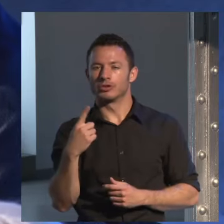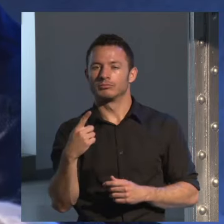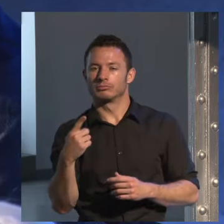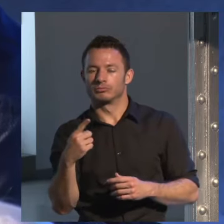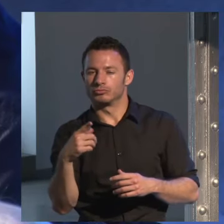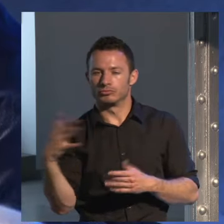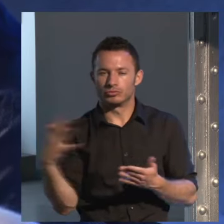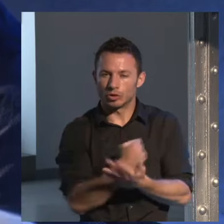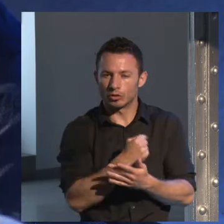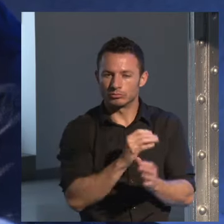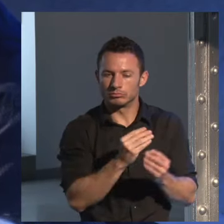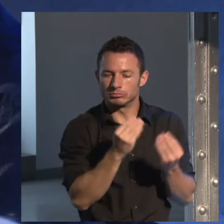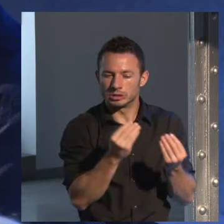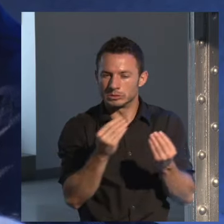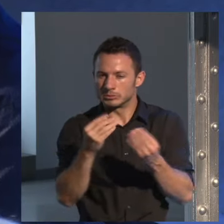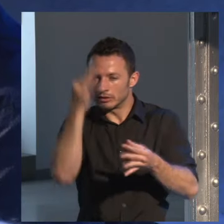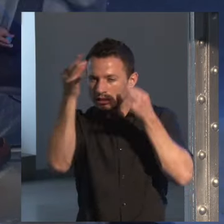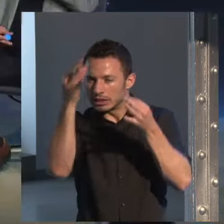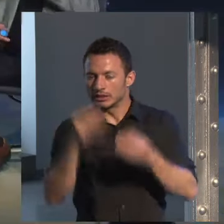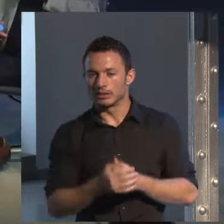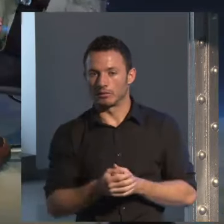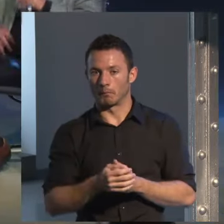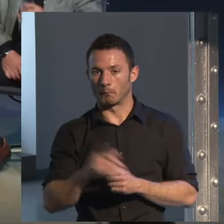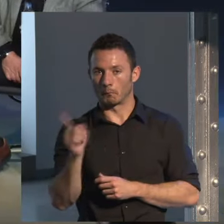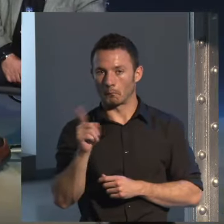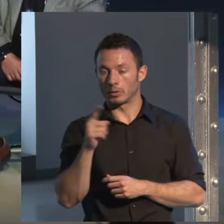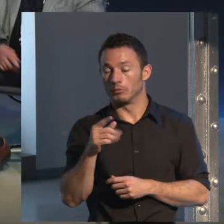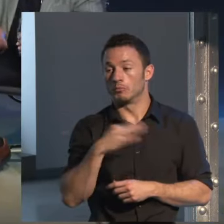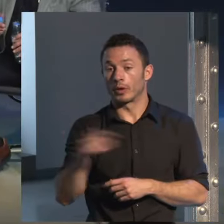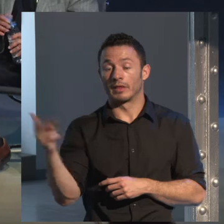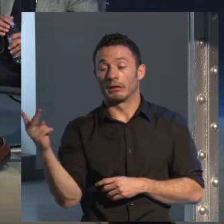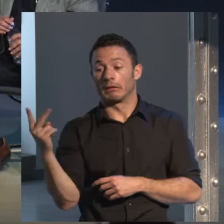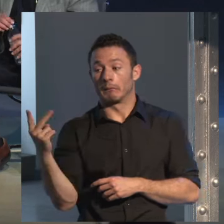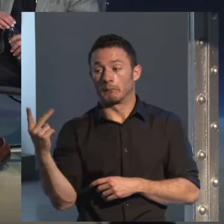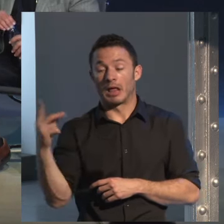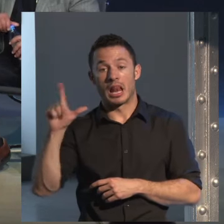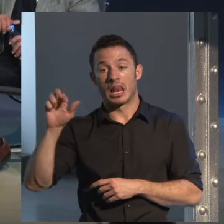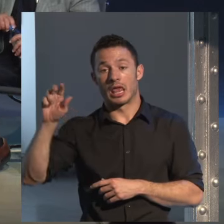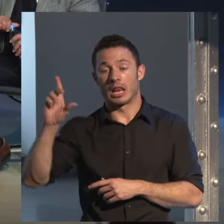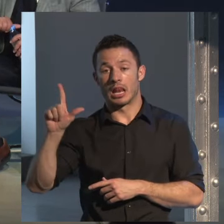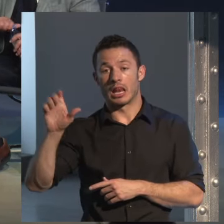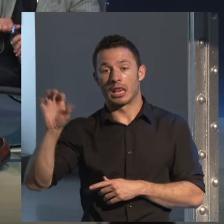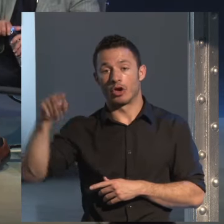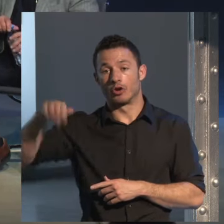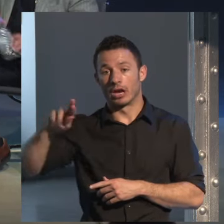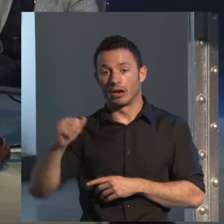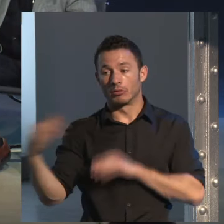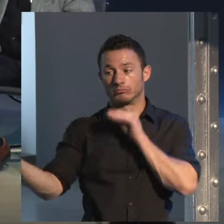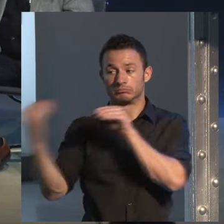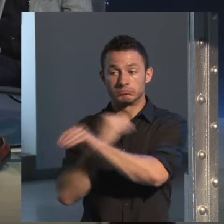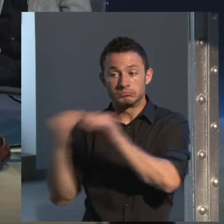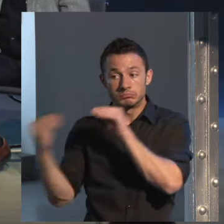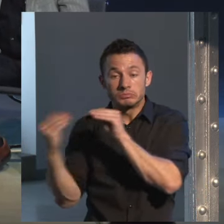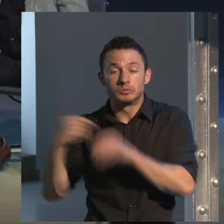perfectamente calculado? No, yo no sé si estará de acuerdo conmigo Leonardo, pero yo creo que hay dos tipos de escritores en